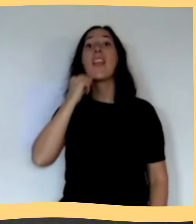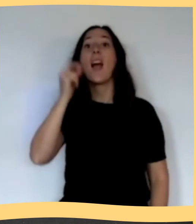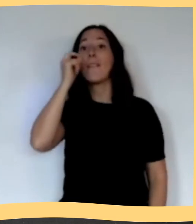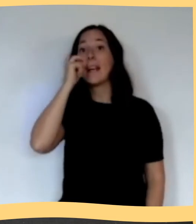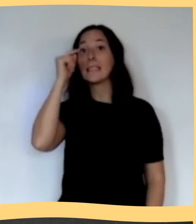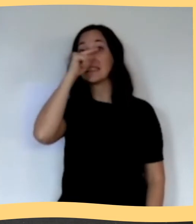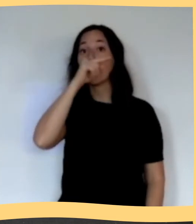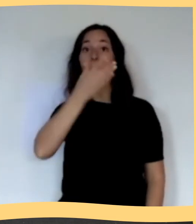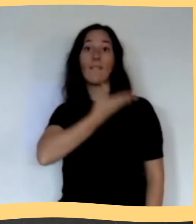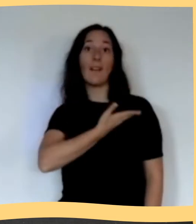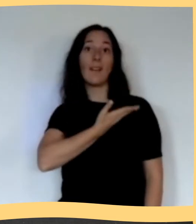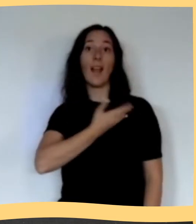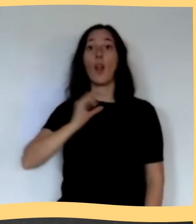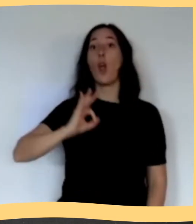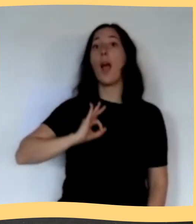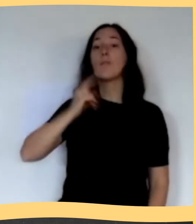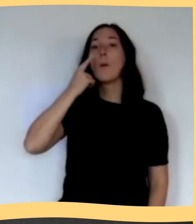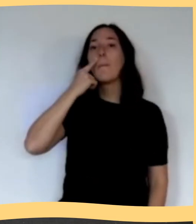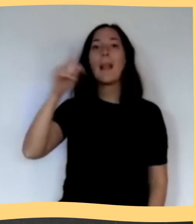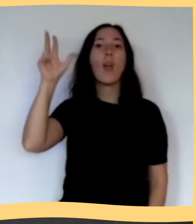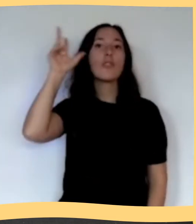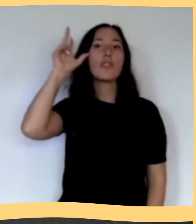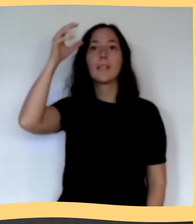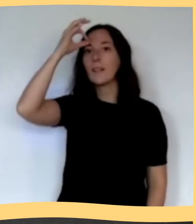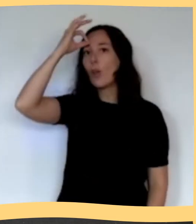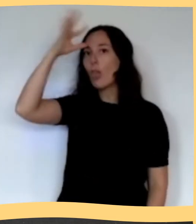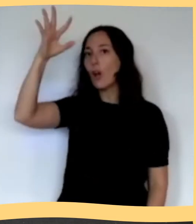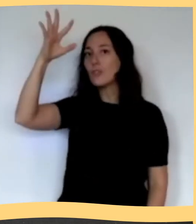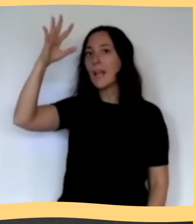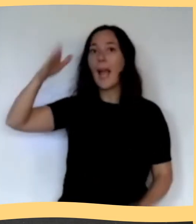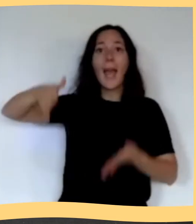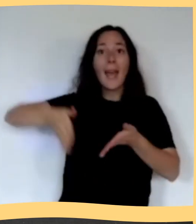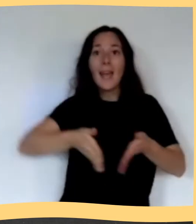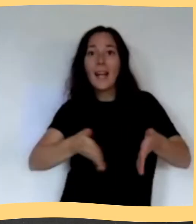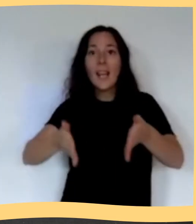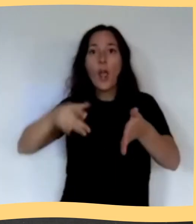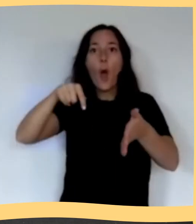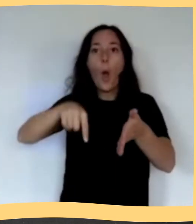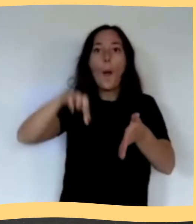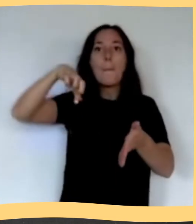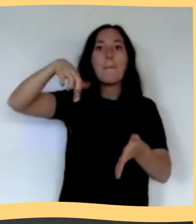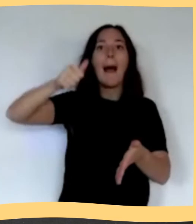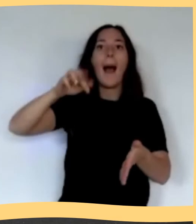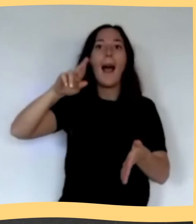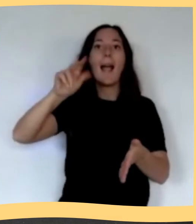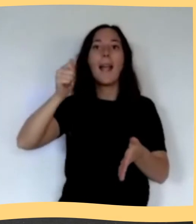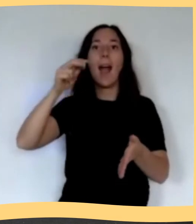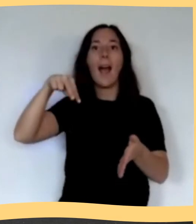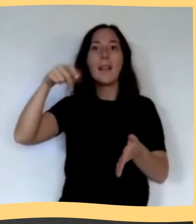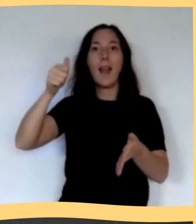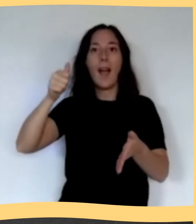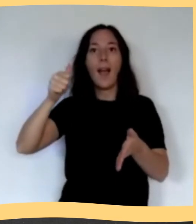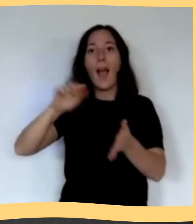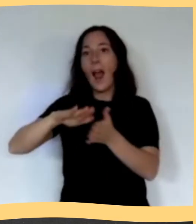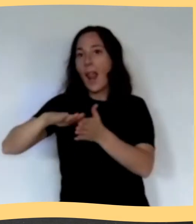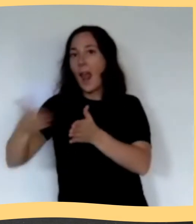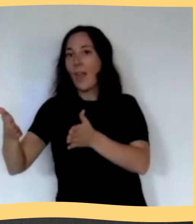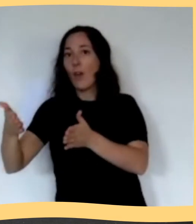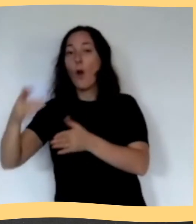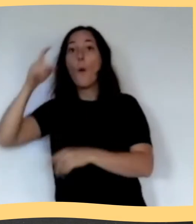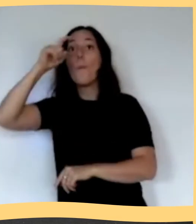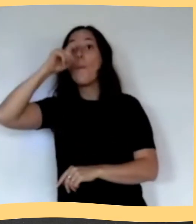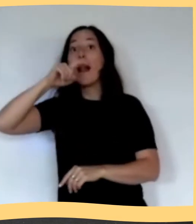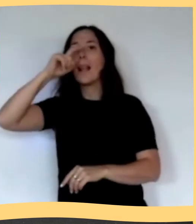El 27 de febrero de 1812, a orillas del río Paraná, Manuel Belgrano hizo